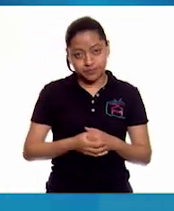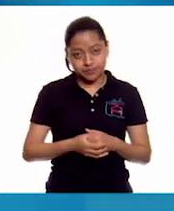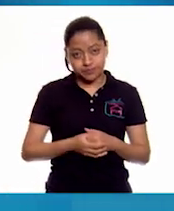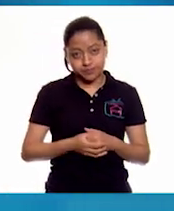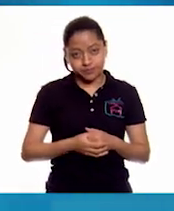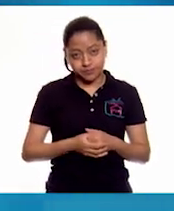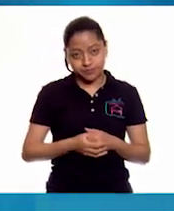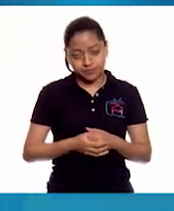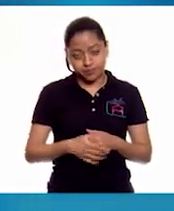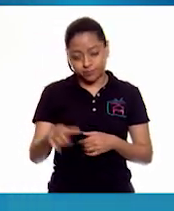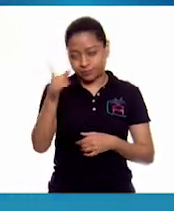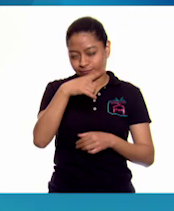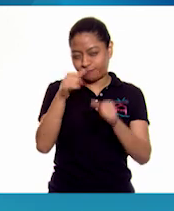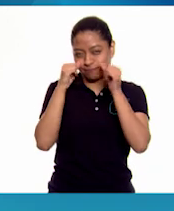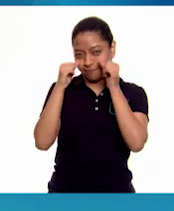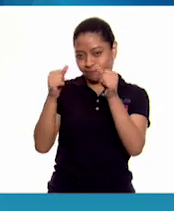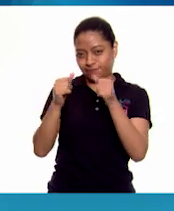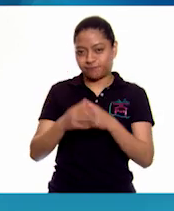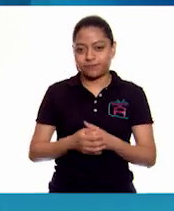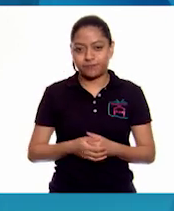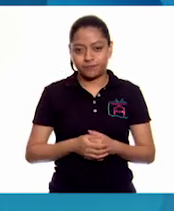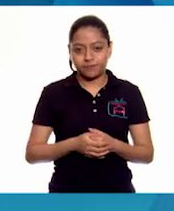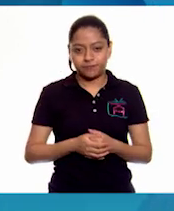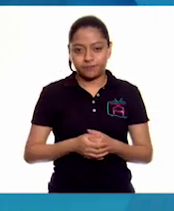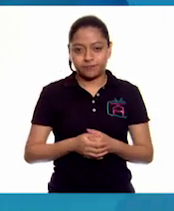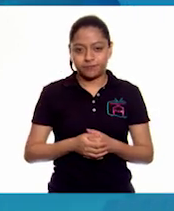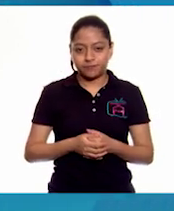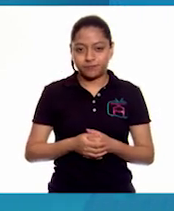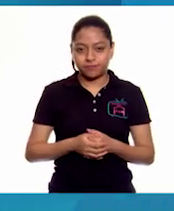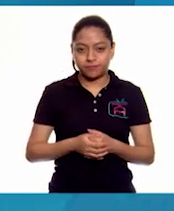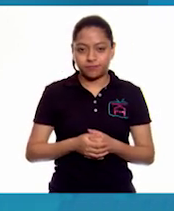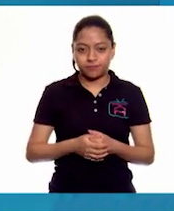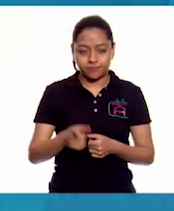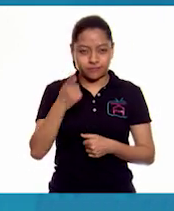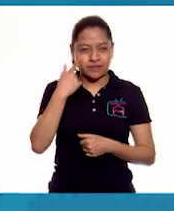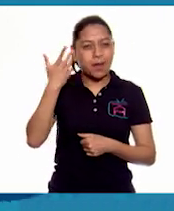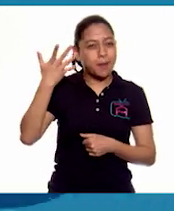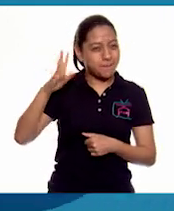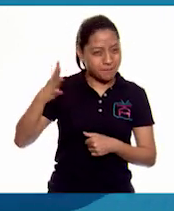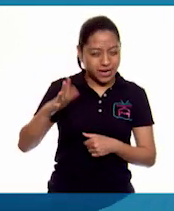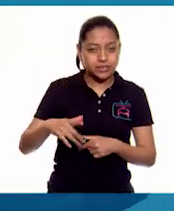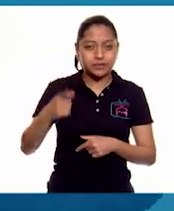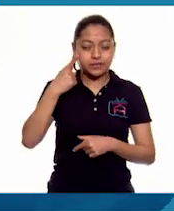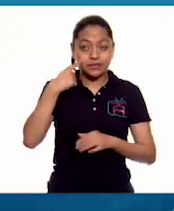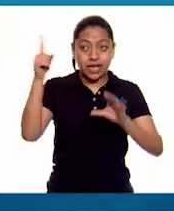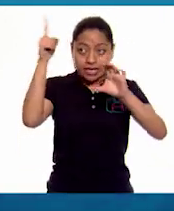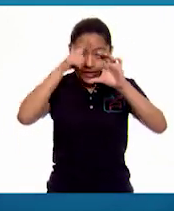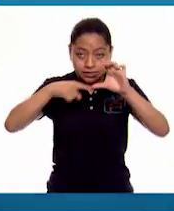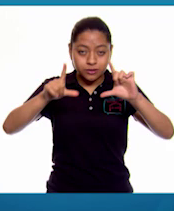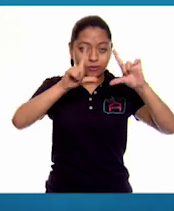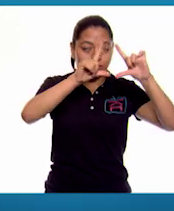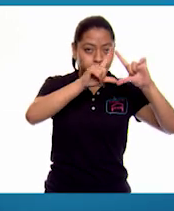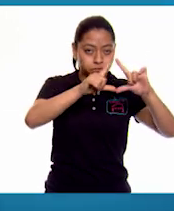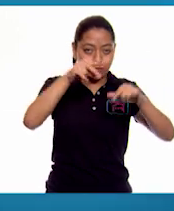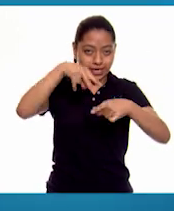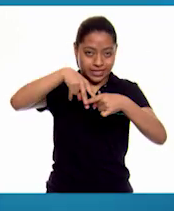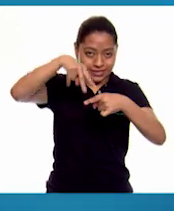Entonces, fíjense más o menos de qué tamaño es la cresta.